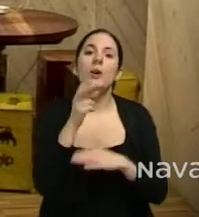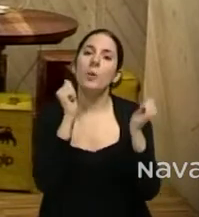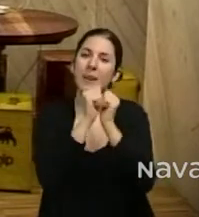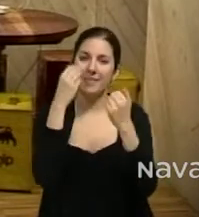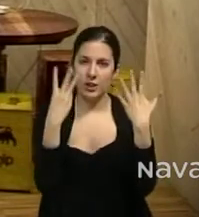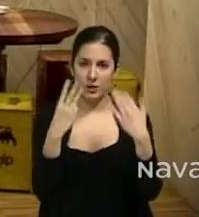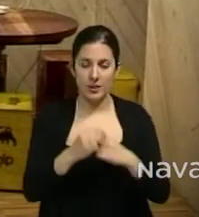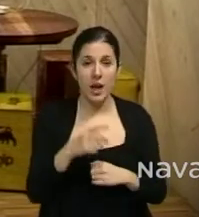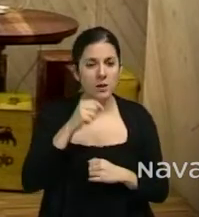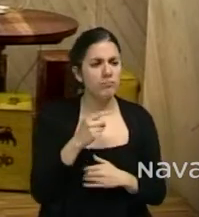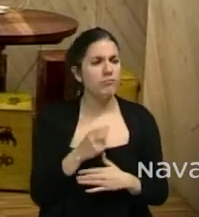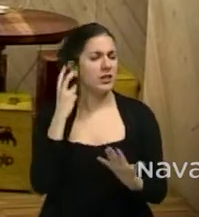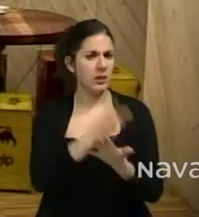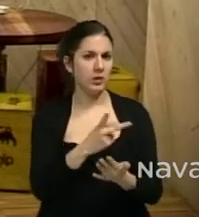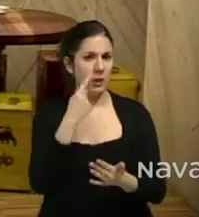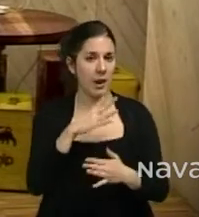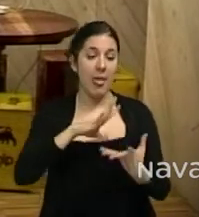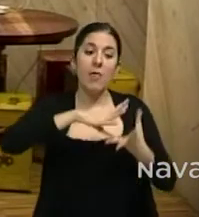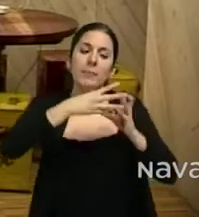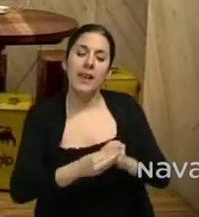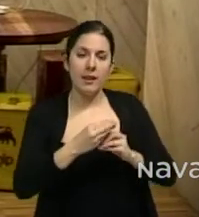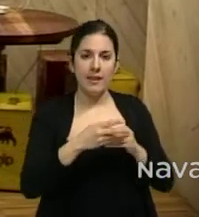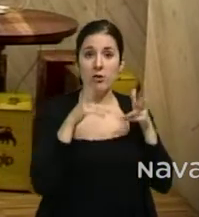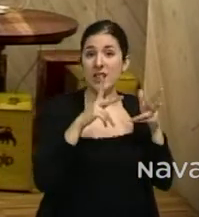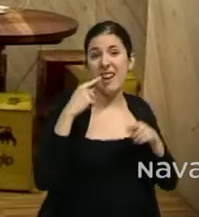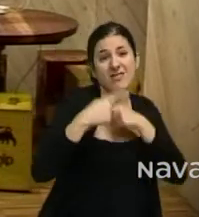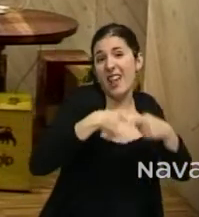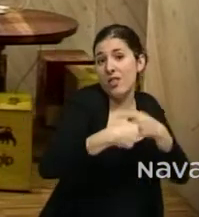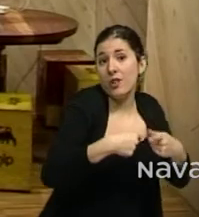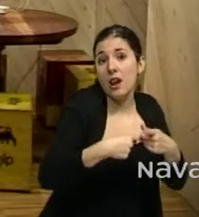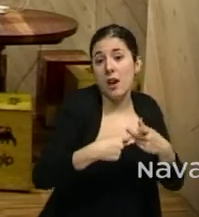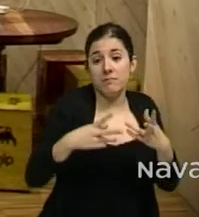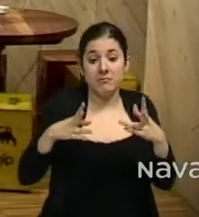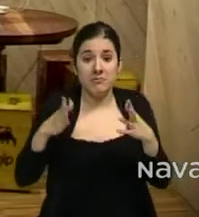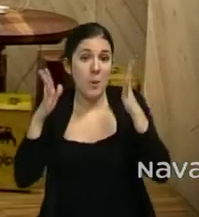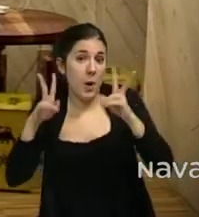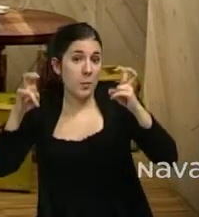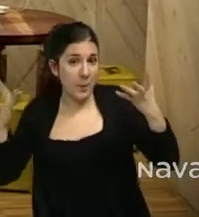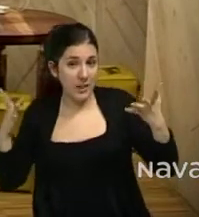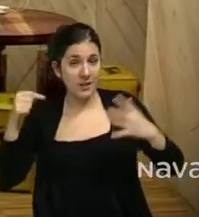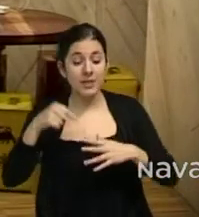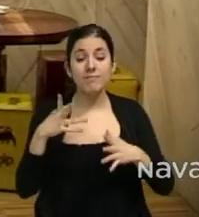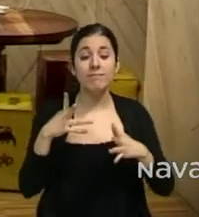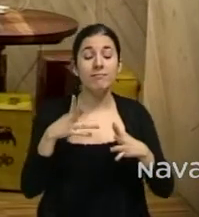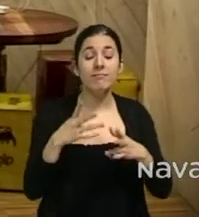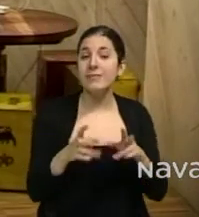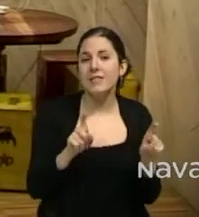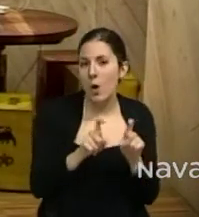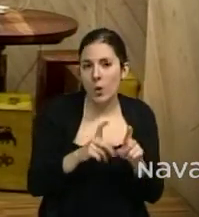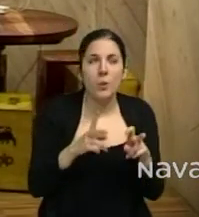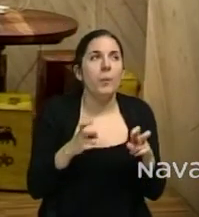adaptar la hostelería tradicional a los nuevos tiempos. Este nuevo negocio es básicamente